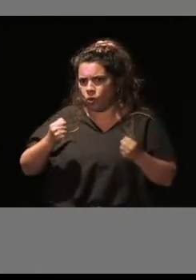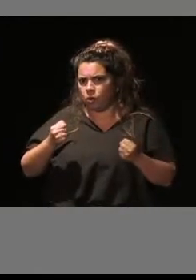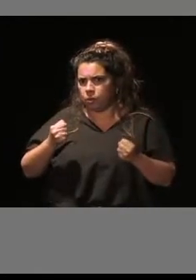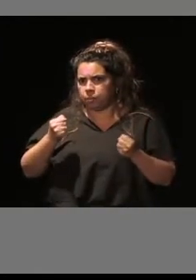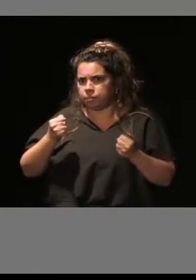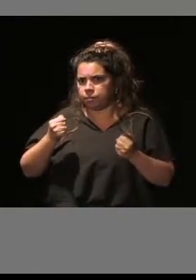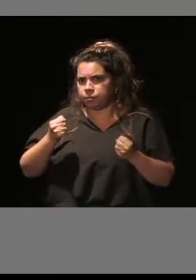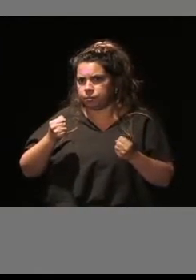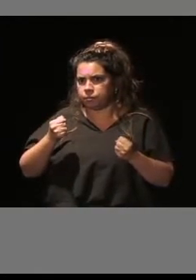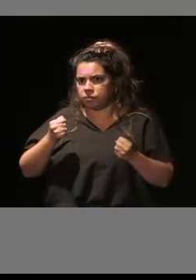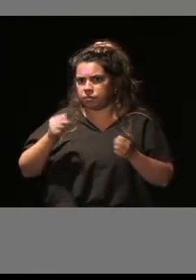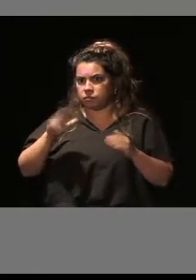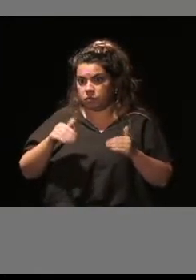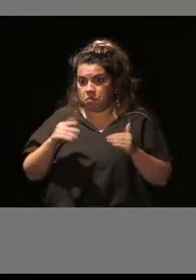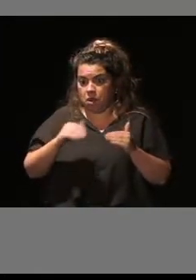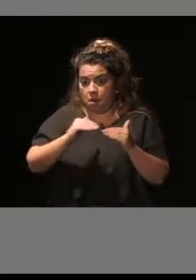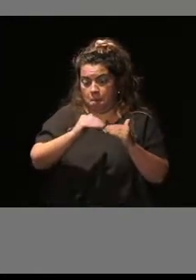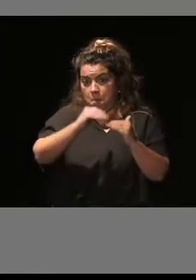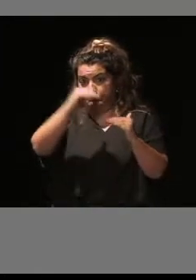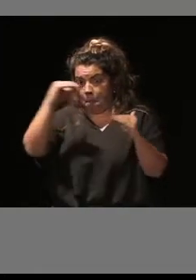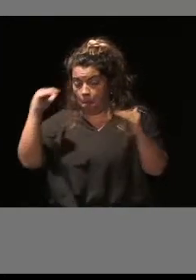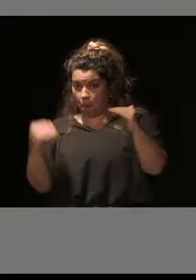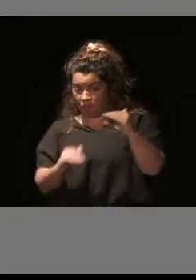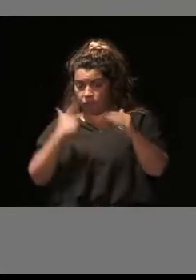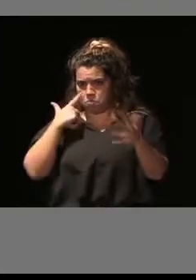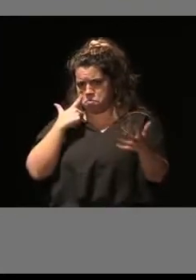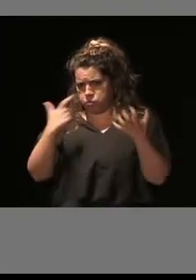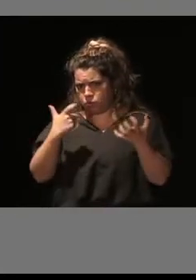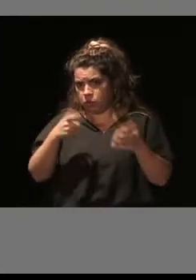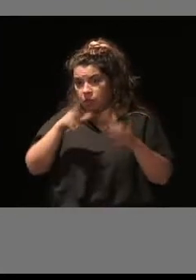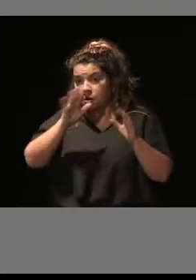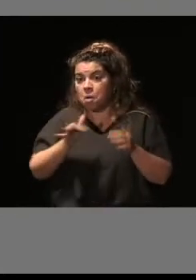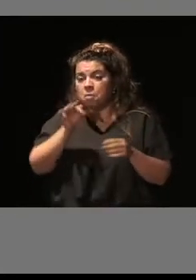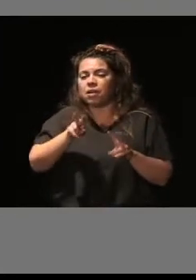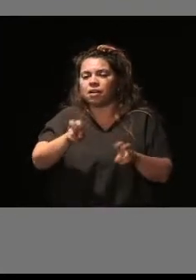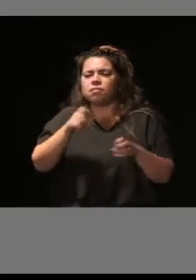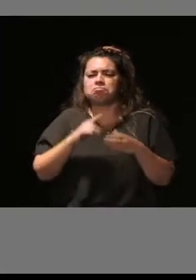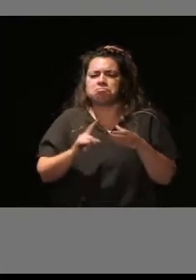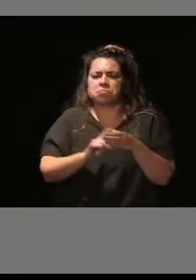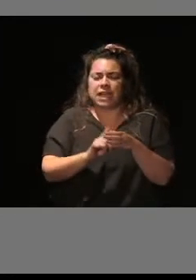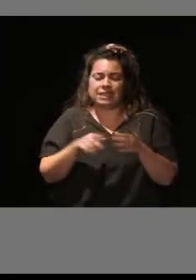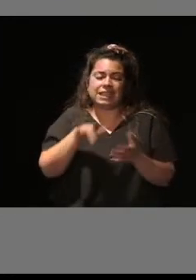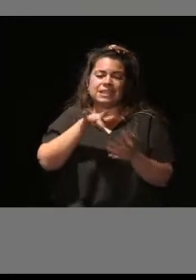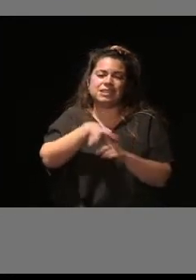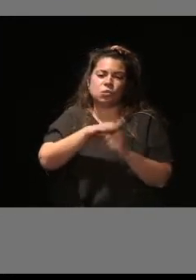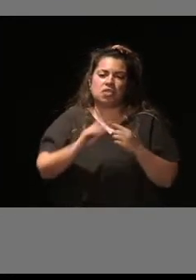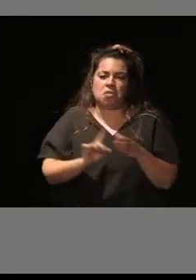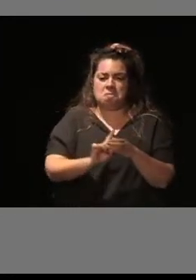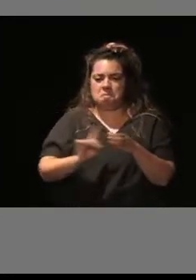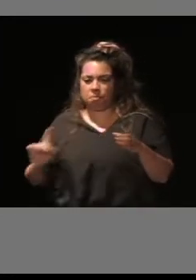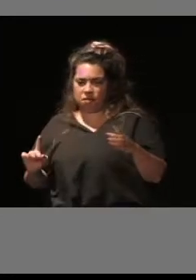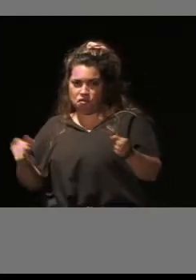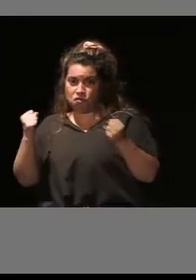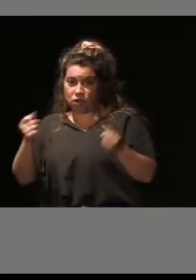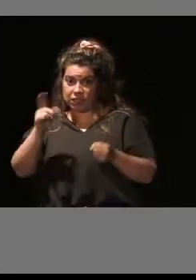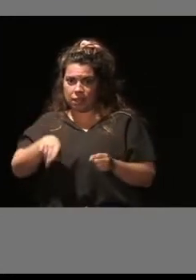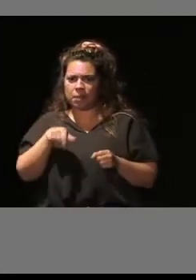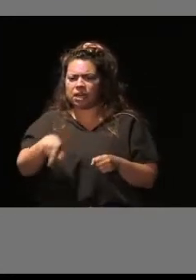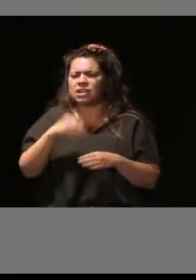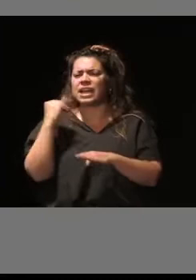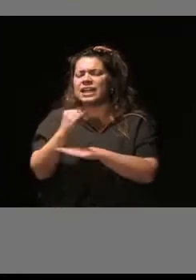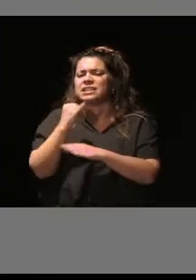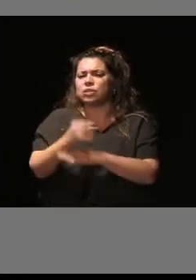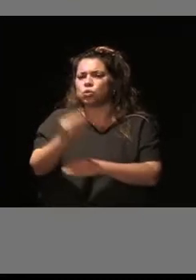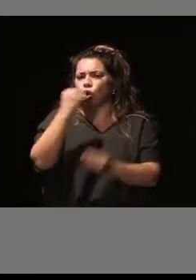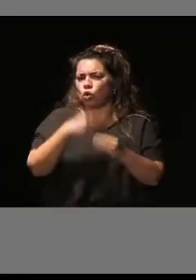las desigualdades sociales y ha dado lugar a situaciones de exclusión social. Pues bien, el Instituto Municipal de Consumo, frente